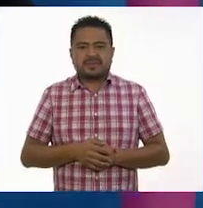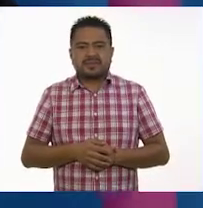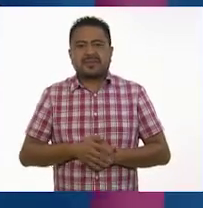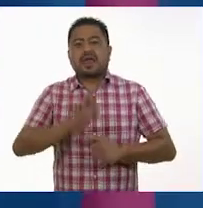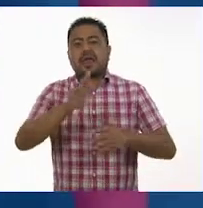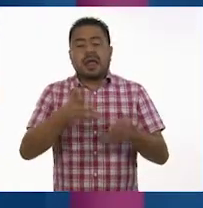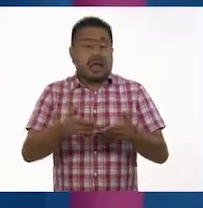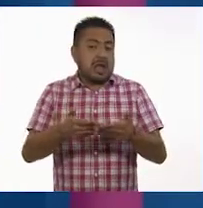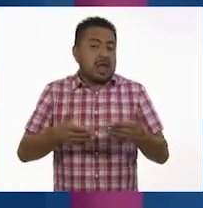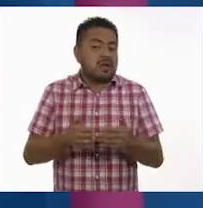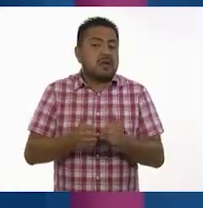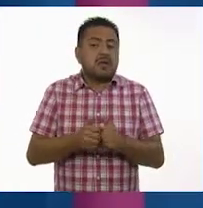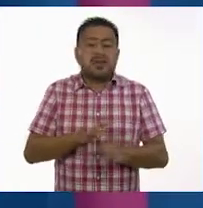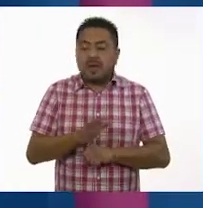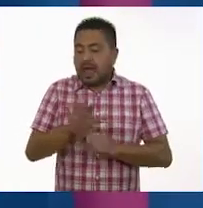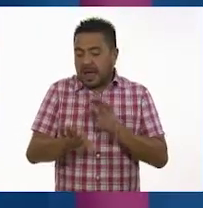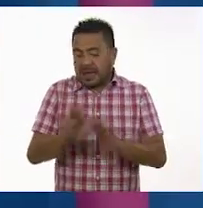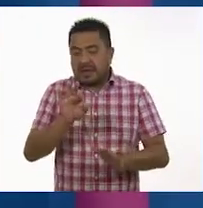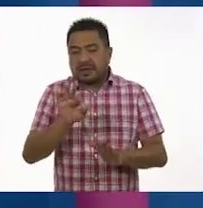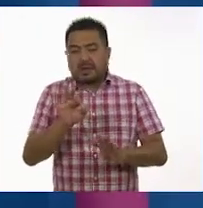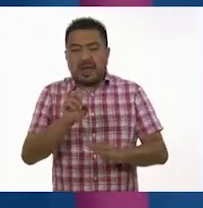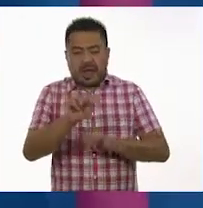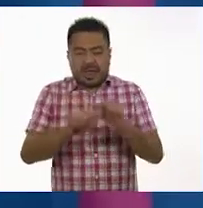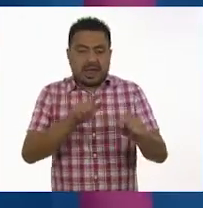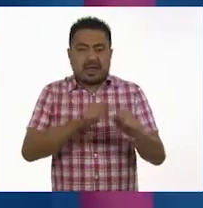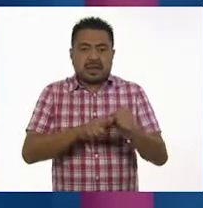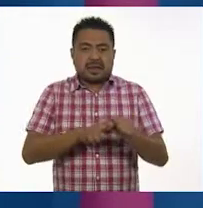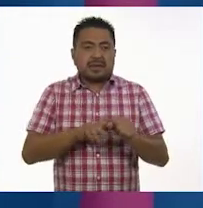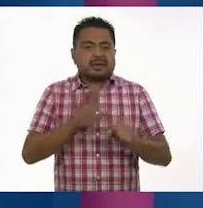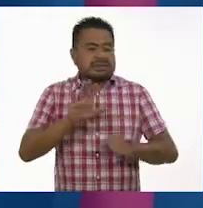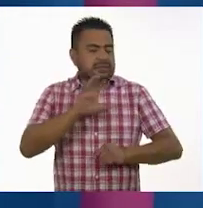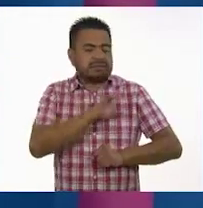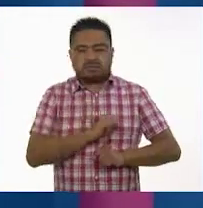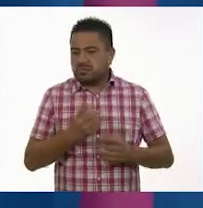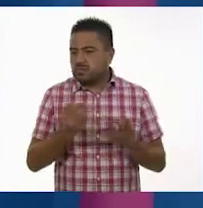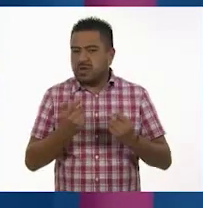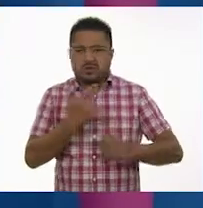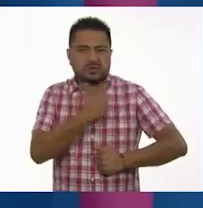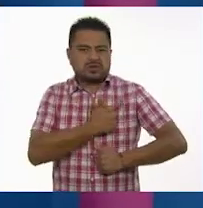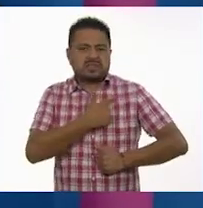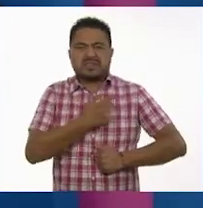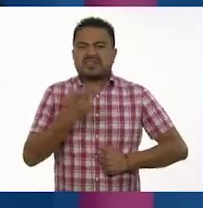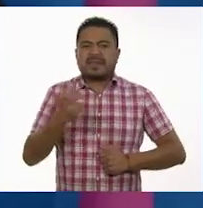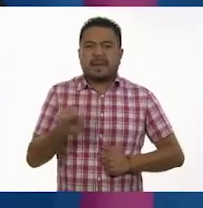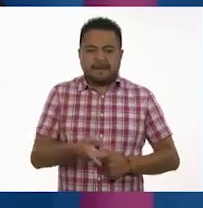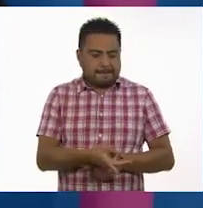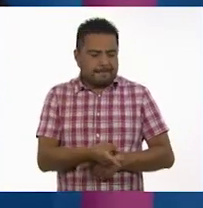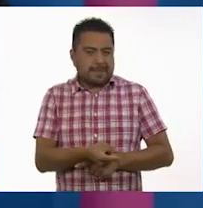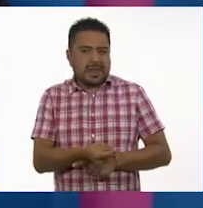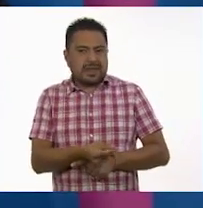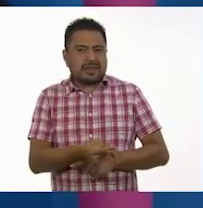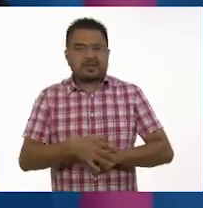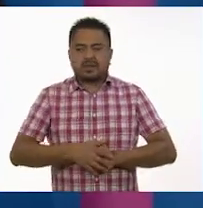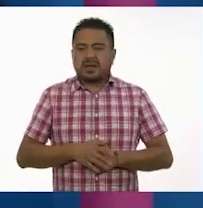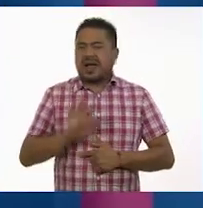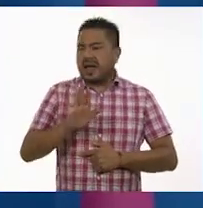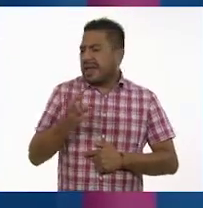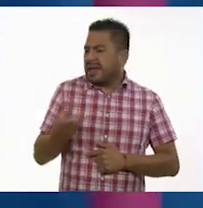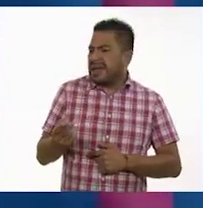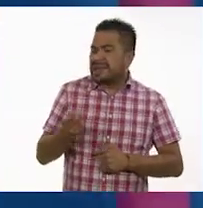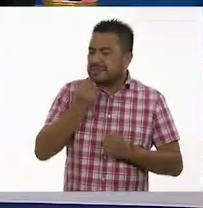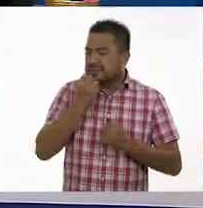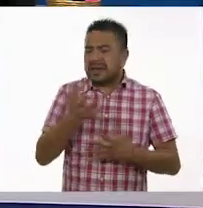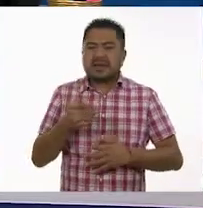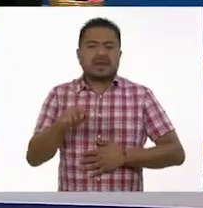Vamos con una animal que me fascina y que me gusta mucho, que son los perros. Ah, los perritos.